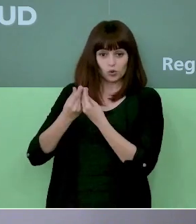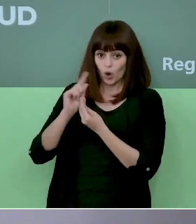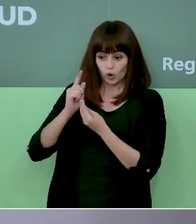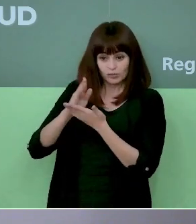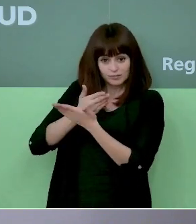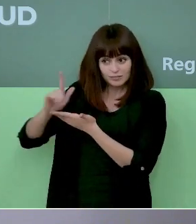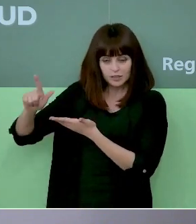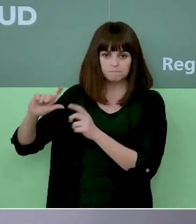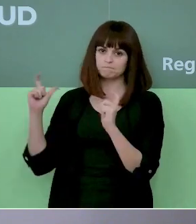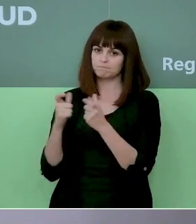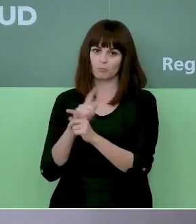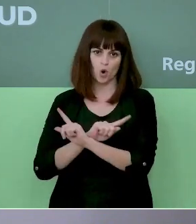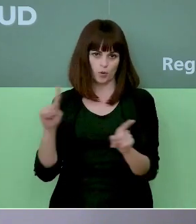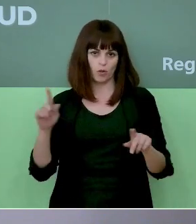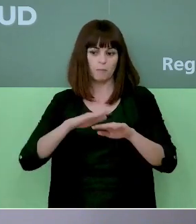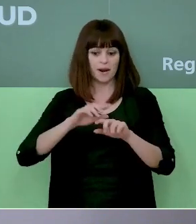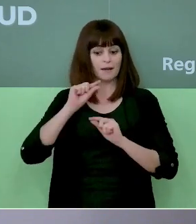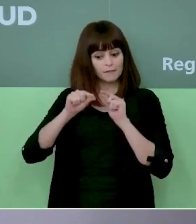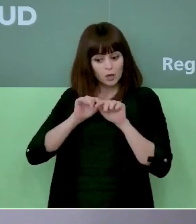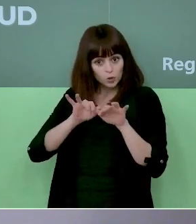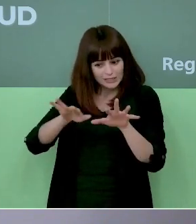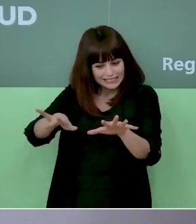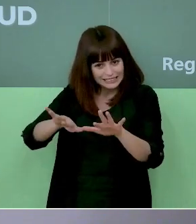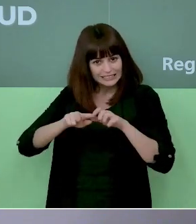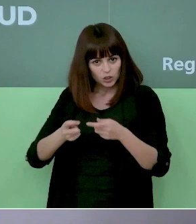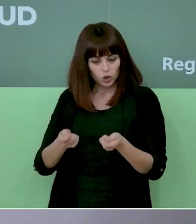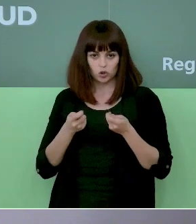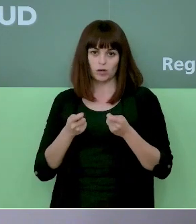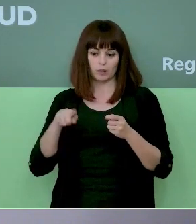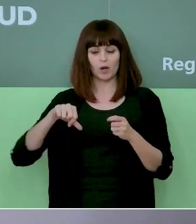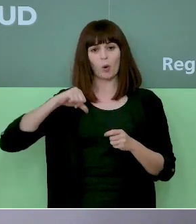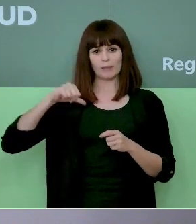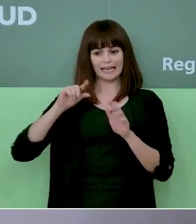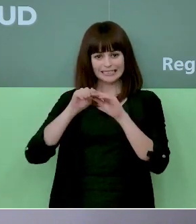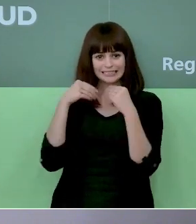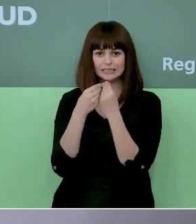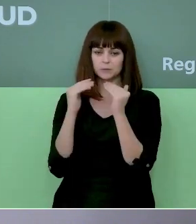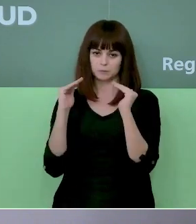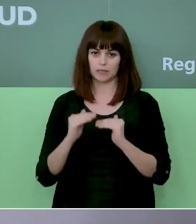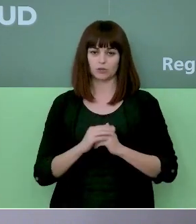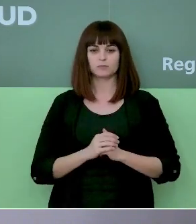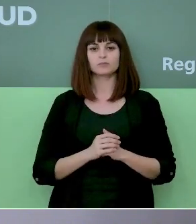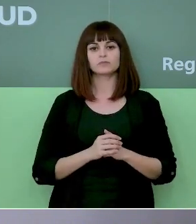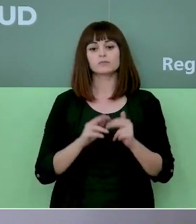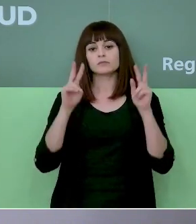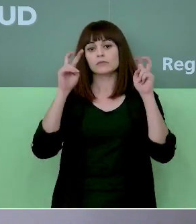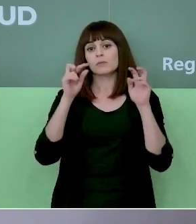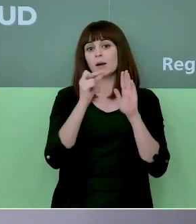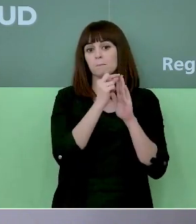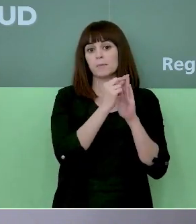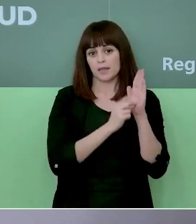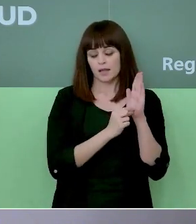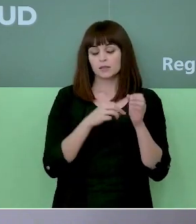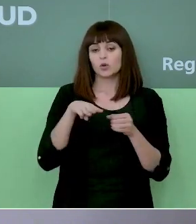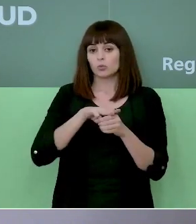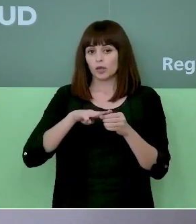frenar la expansión del virus y de aliviar la presión del sistema sanitario. Para cualquier consulta sobre las medidas que se aplican, en cada